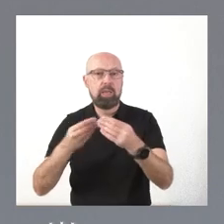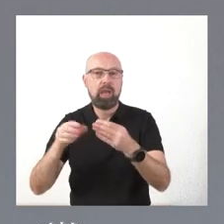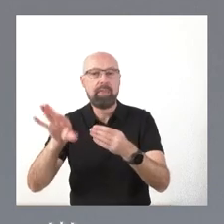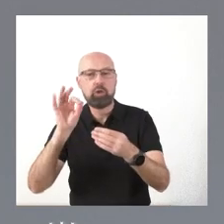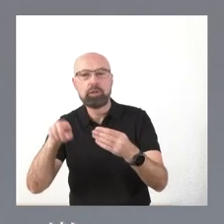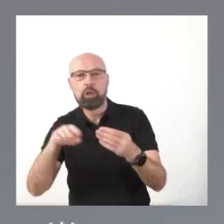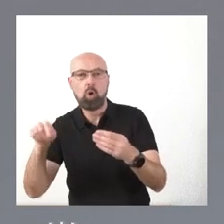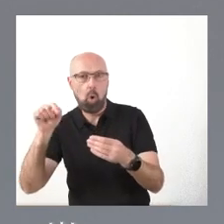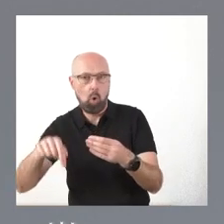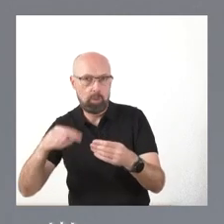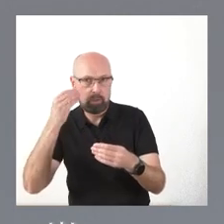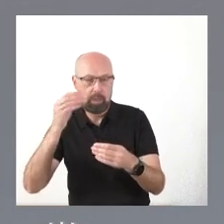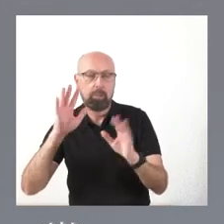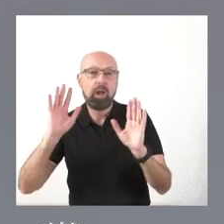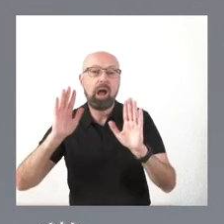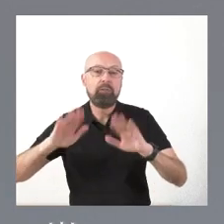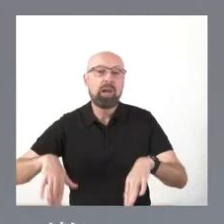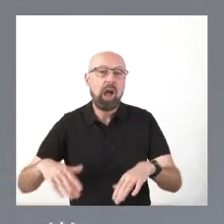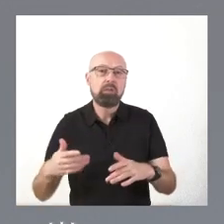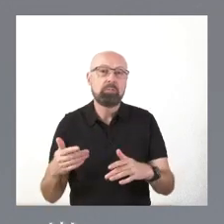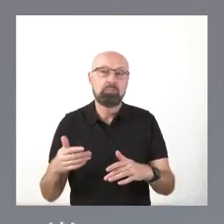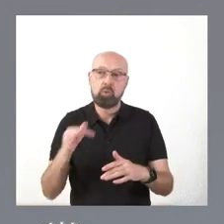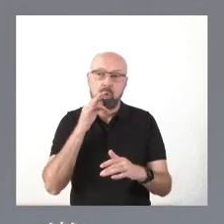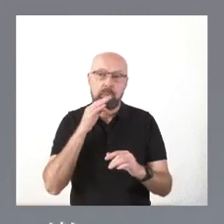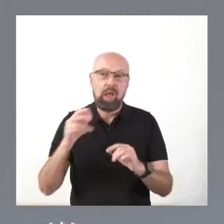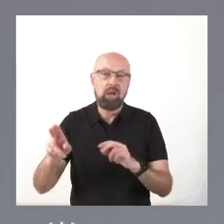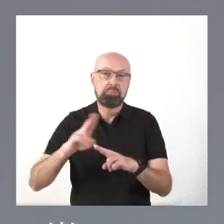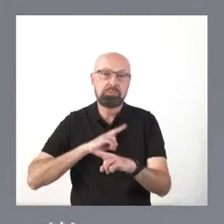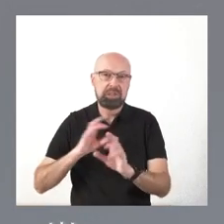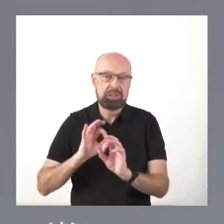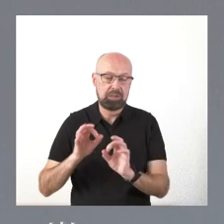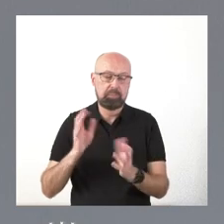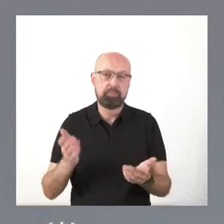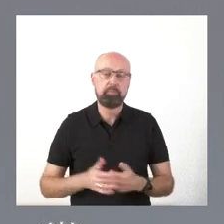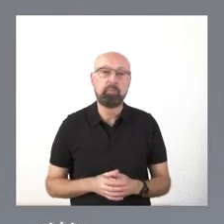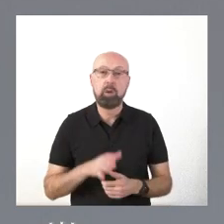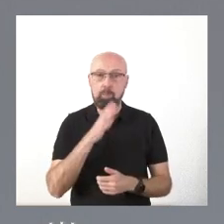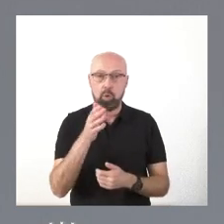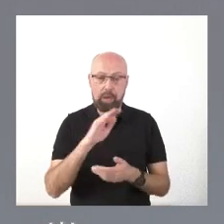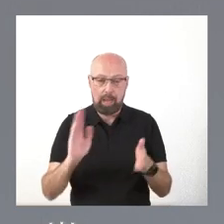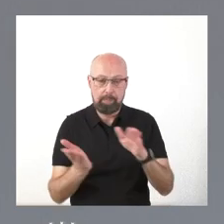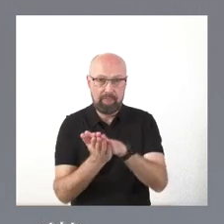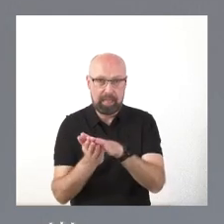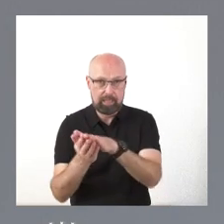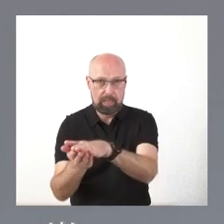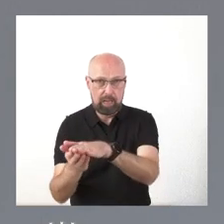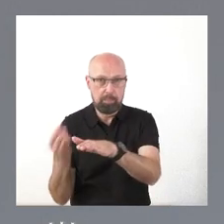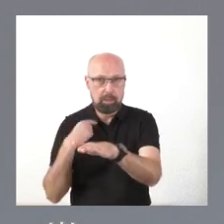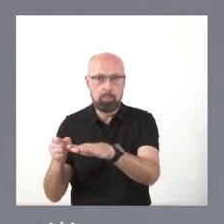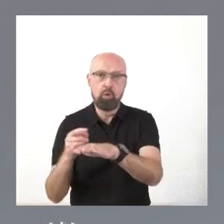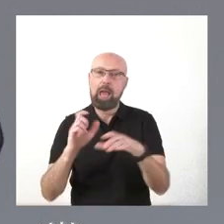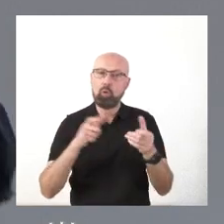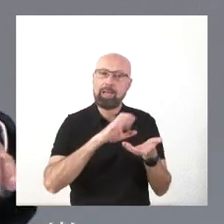descartaba. Pero en este momento yo no tengo esa noticia, porque el expediente de la Junta queda interrumpido.